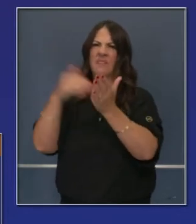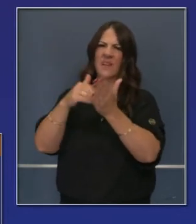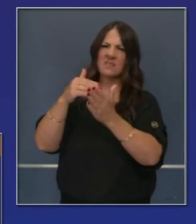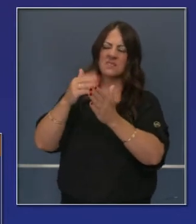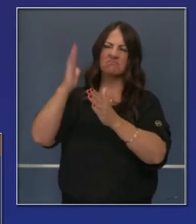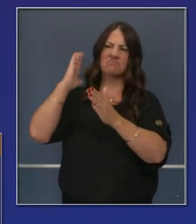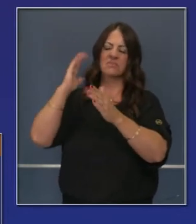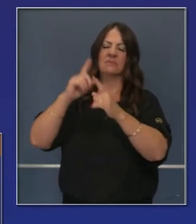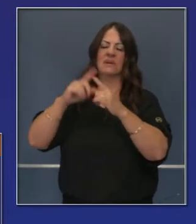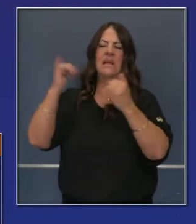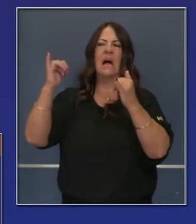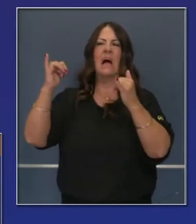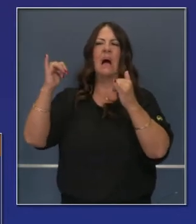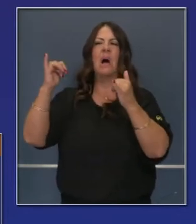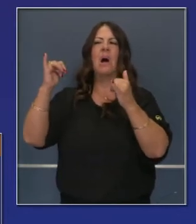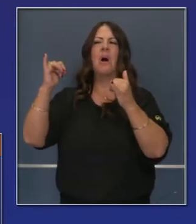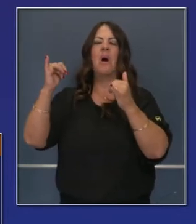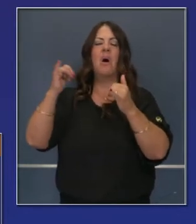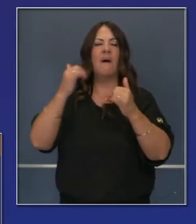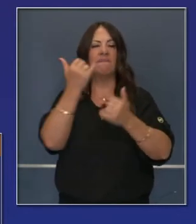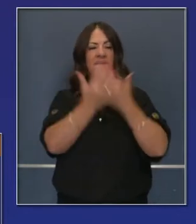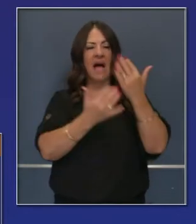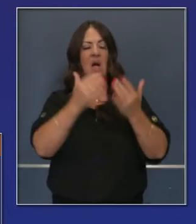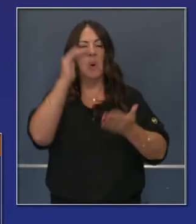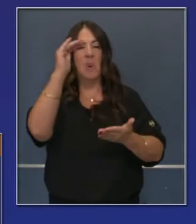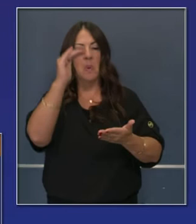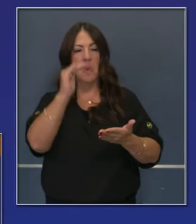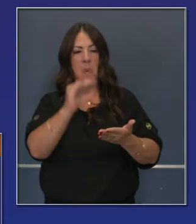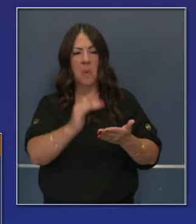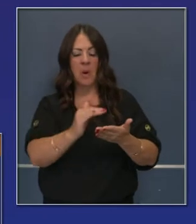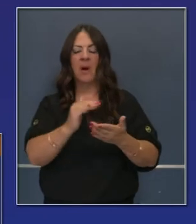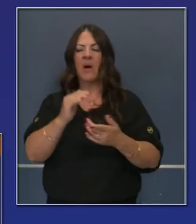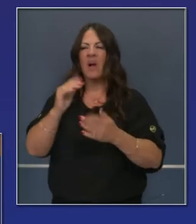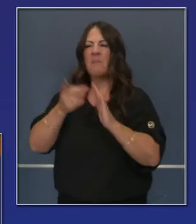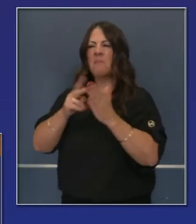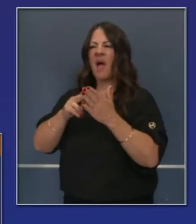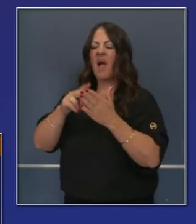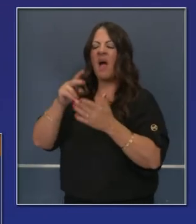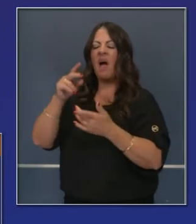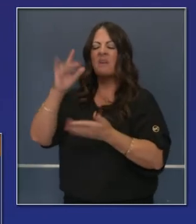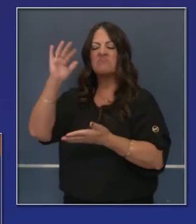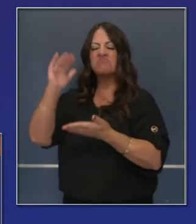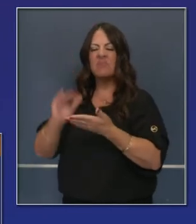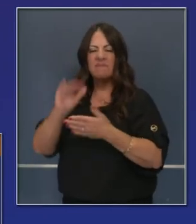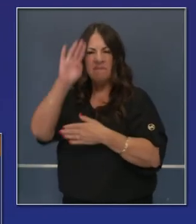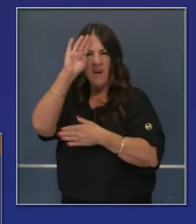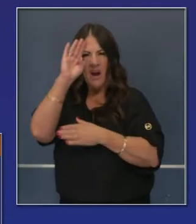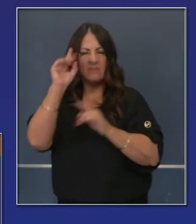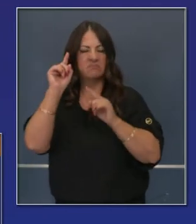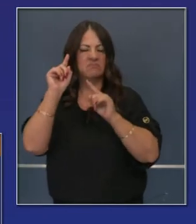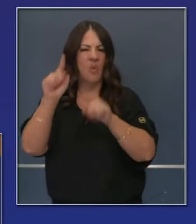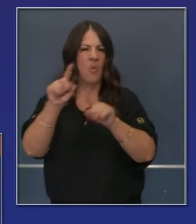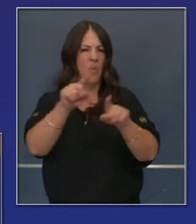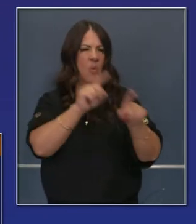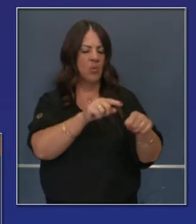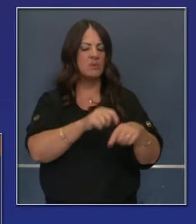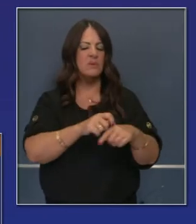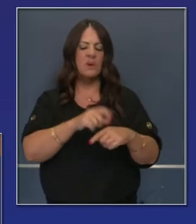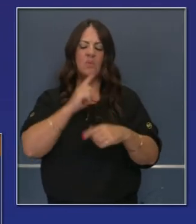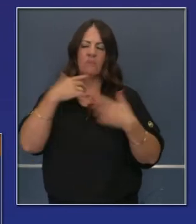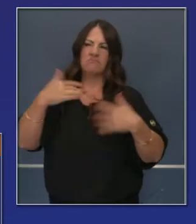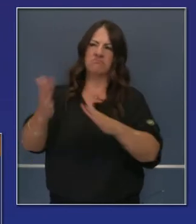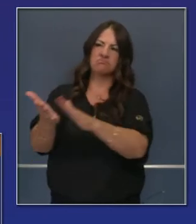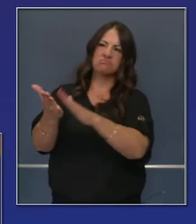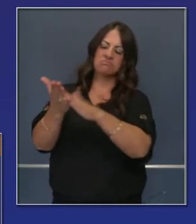cuántos bomberos, comparado con lo que teníamos hace unas cuantas semanas. Un trabajo heroico por Cal Fire y la ayuda mutua a nivel federal y